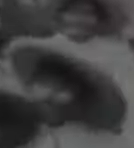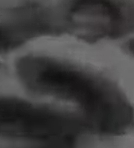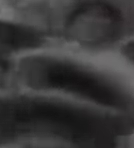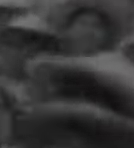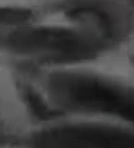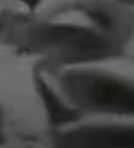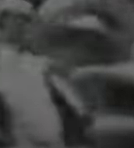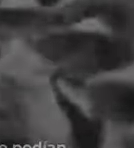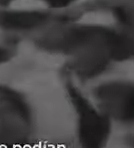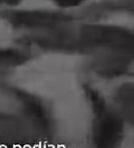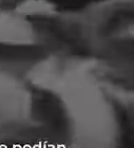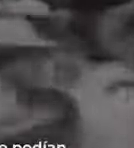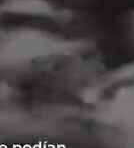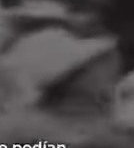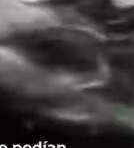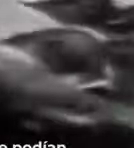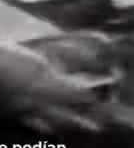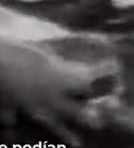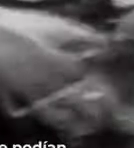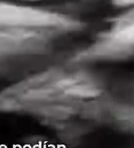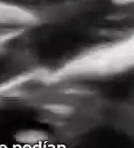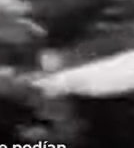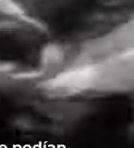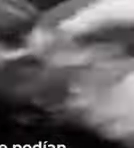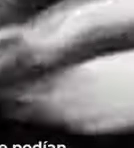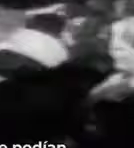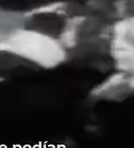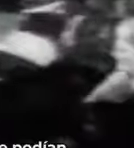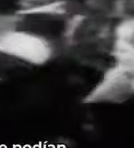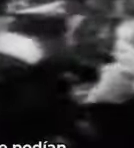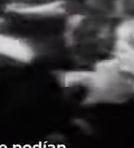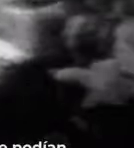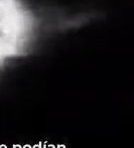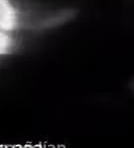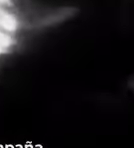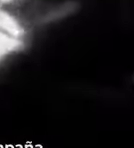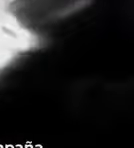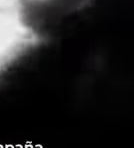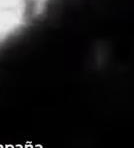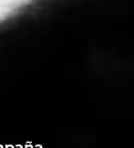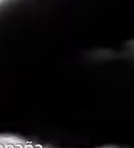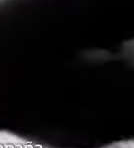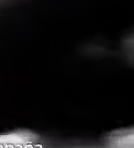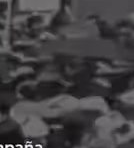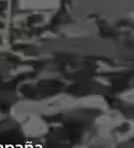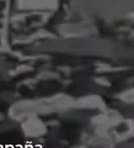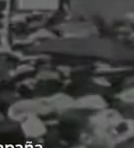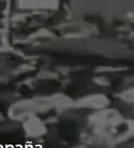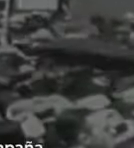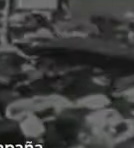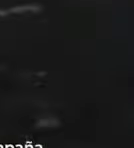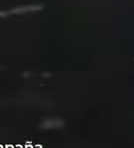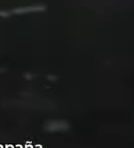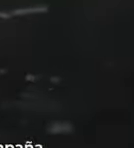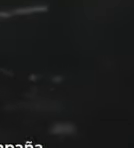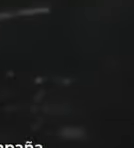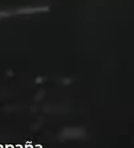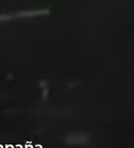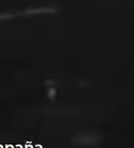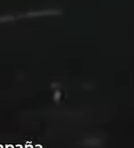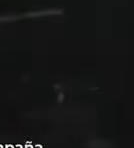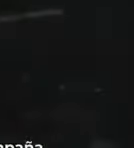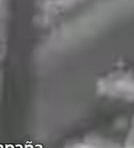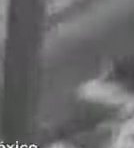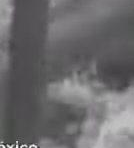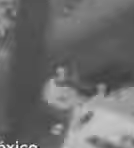Lo que impulsó al pueblo de México a donar lo que podían en apoyo al país, iniciando así una